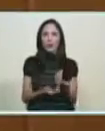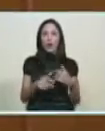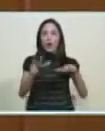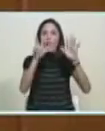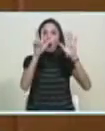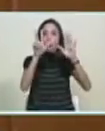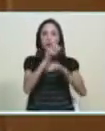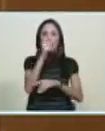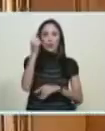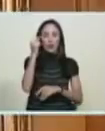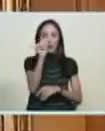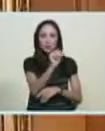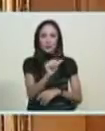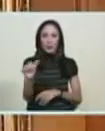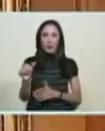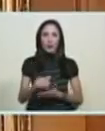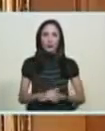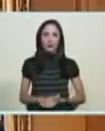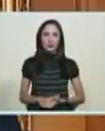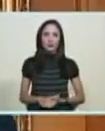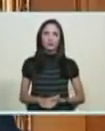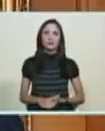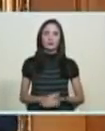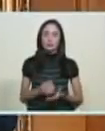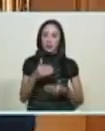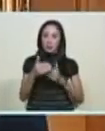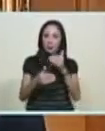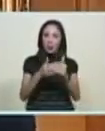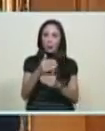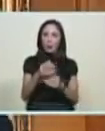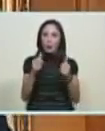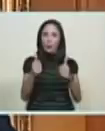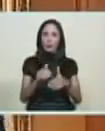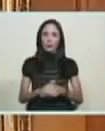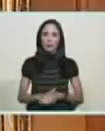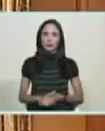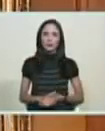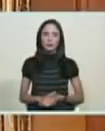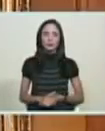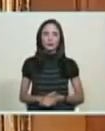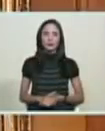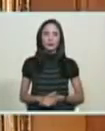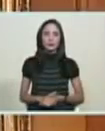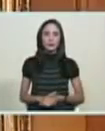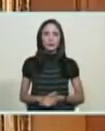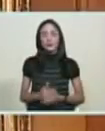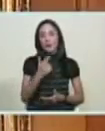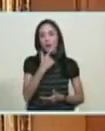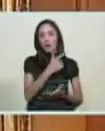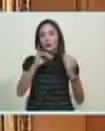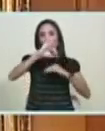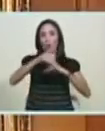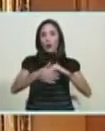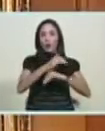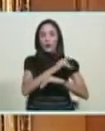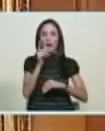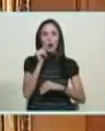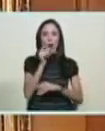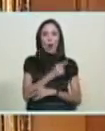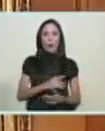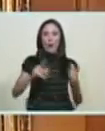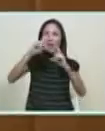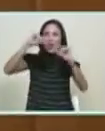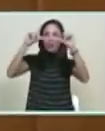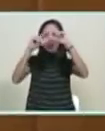8 días ¿qué dice el astrólogo? ¿va bien? el astrólogo va bien dice el astrólogo Jorge Rodríguez tiene un astrólogo que no